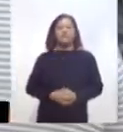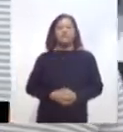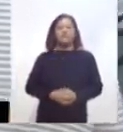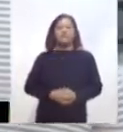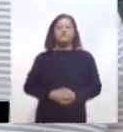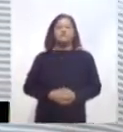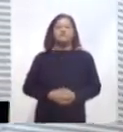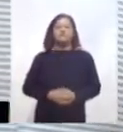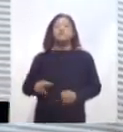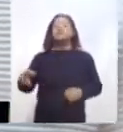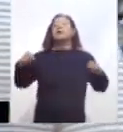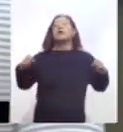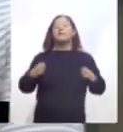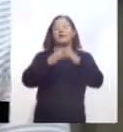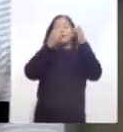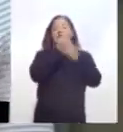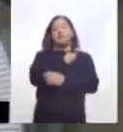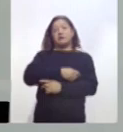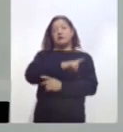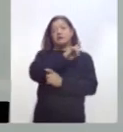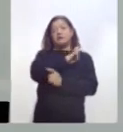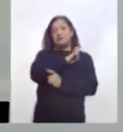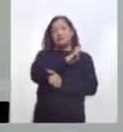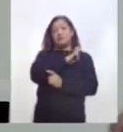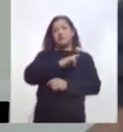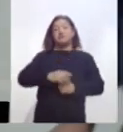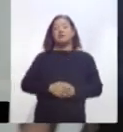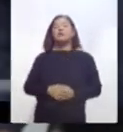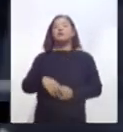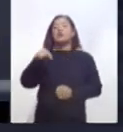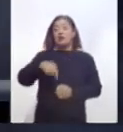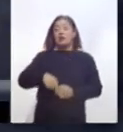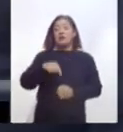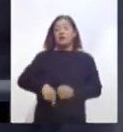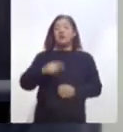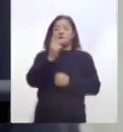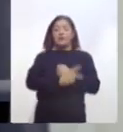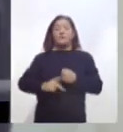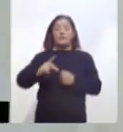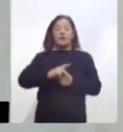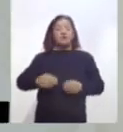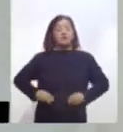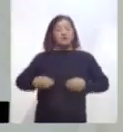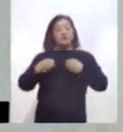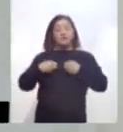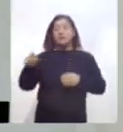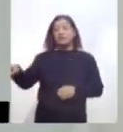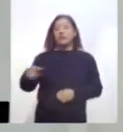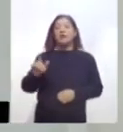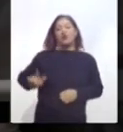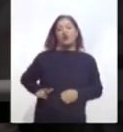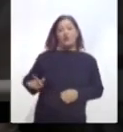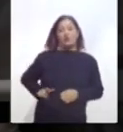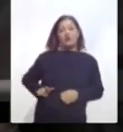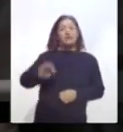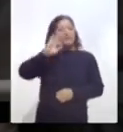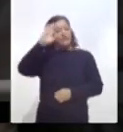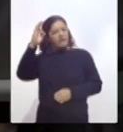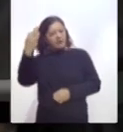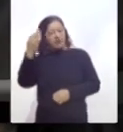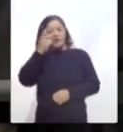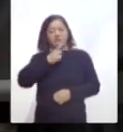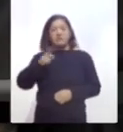Derivado de la emergencia sanitaria que se vive en nuestro país, el gobierno federal ordenó que las actividades esenciales no